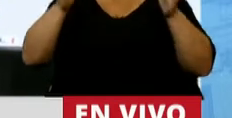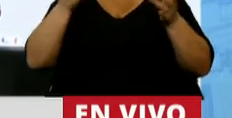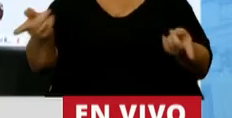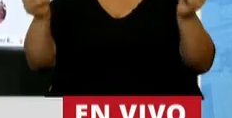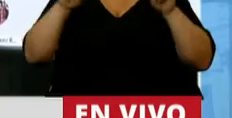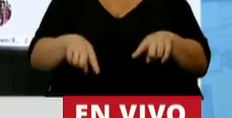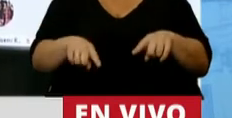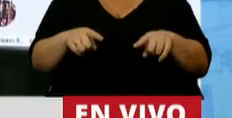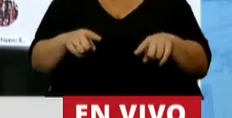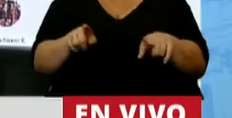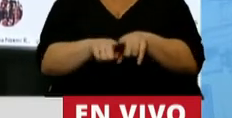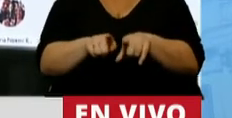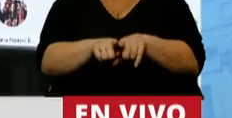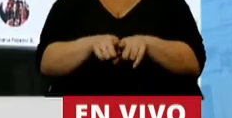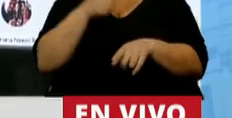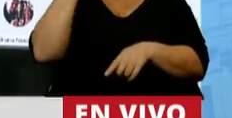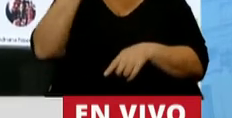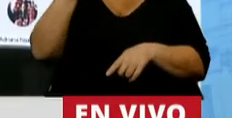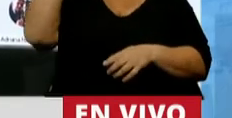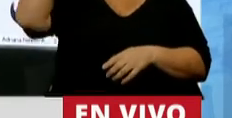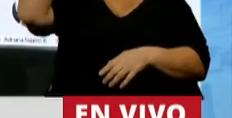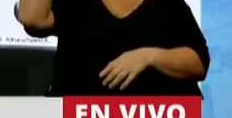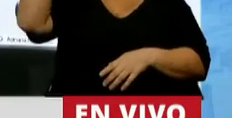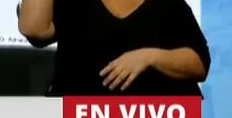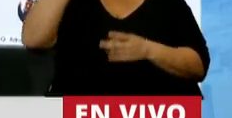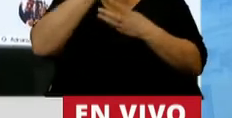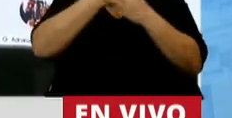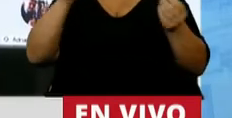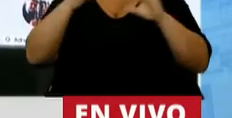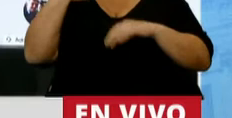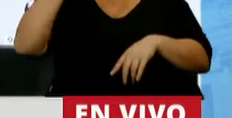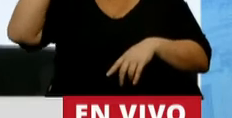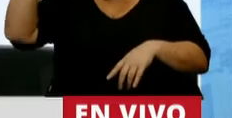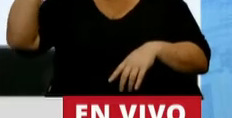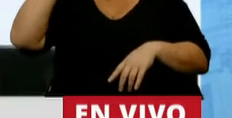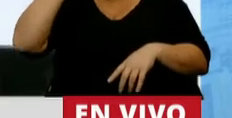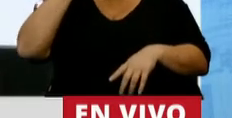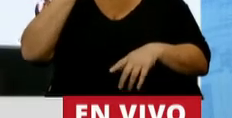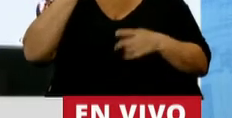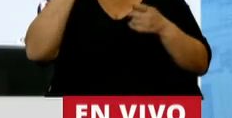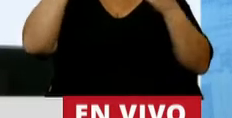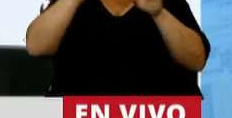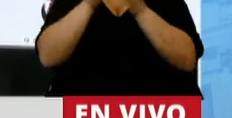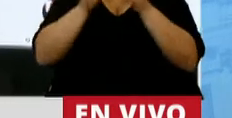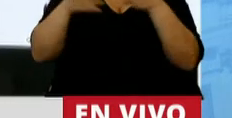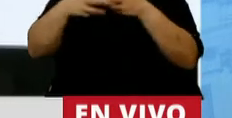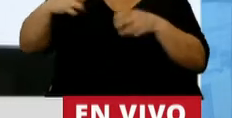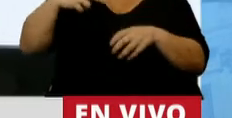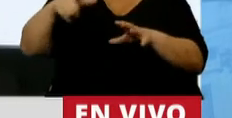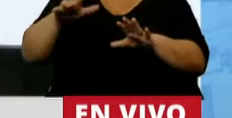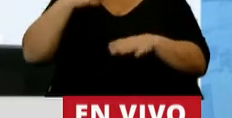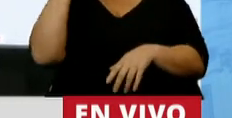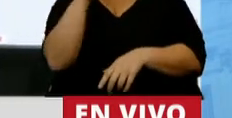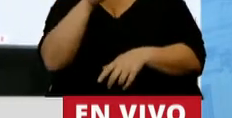recuperó contra ese discurso que pregonaba el fin de las ideologías, contra esa lógica neoliberal que